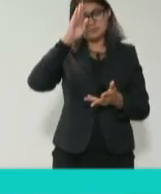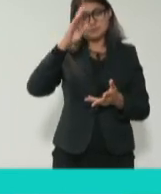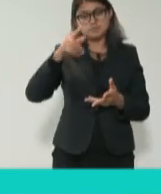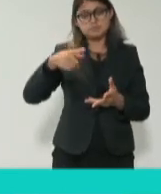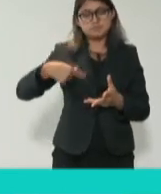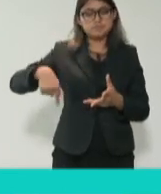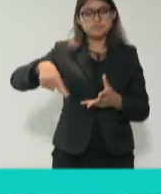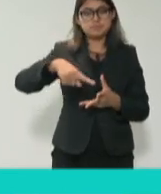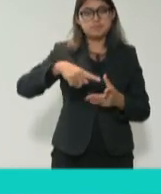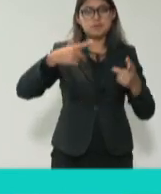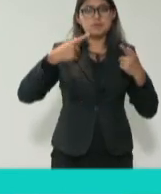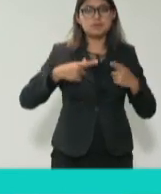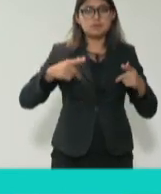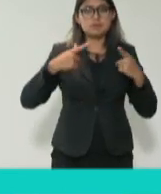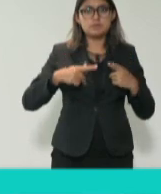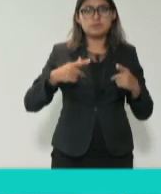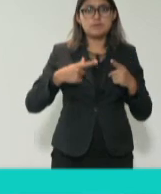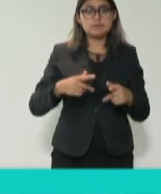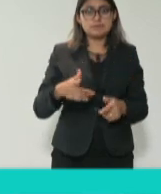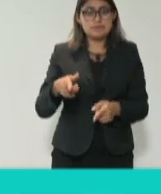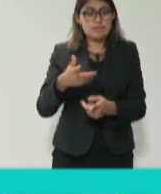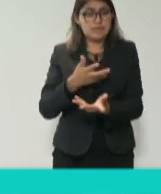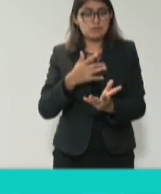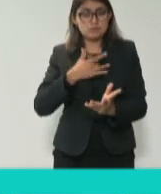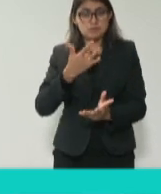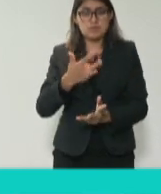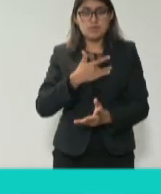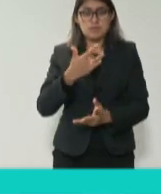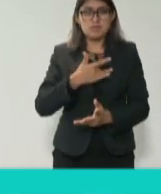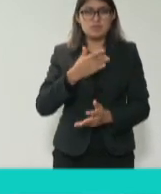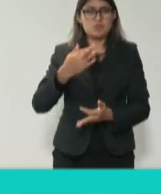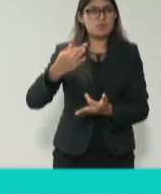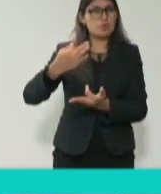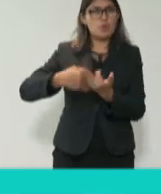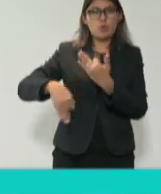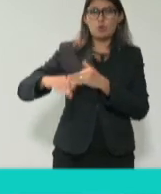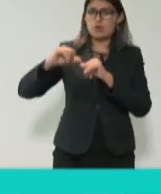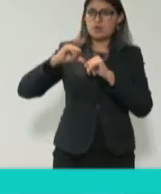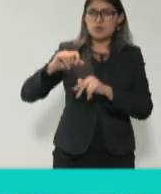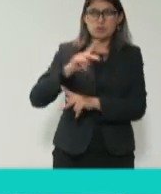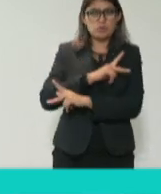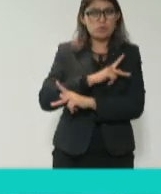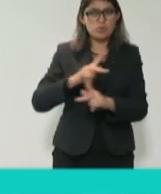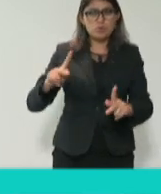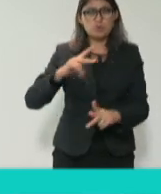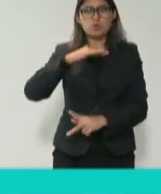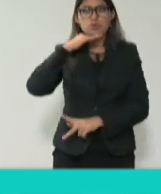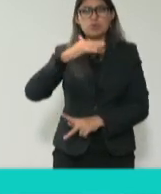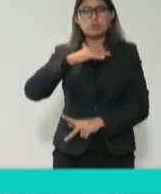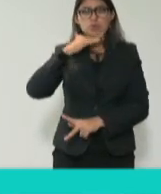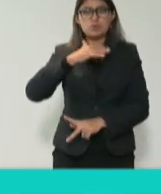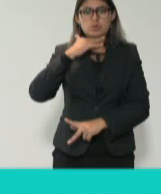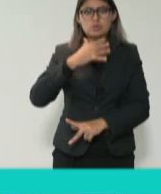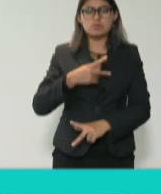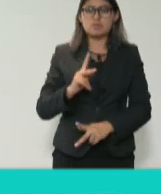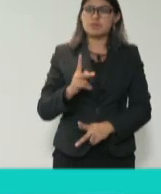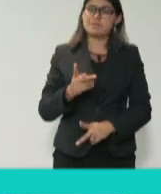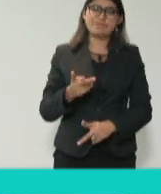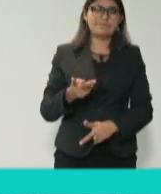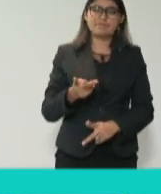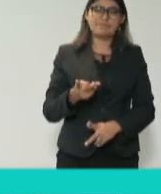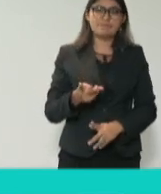piense que todos los servidores públicos son corruptos y eso pues realmente es muy relativo